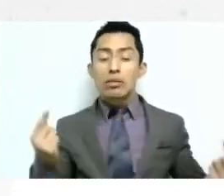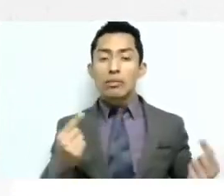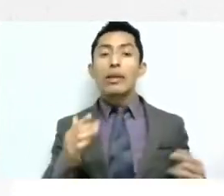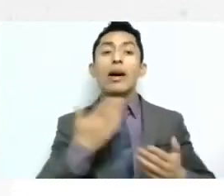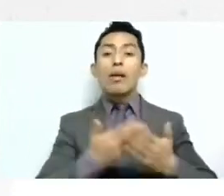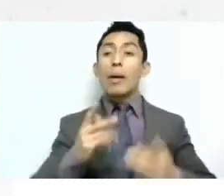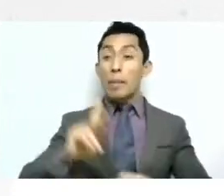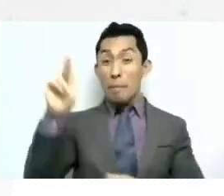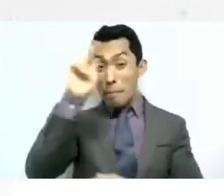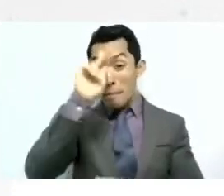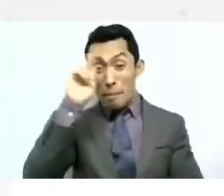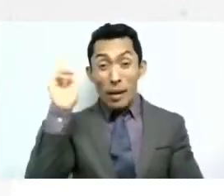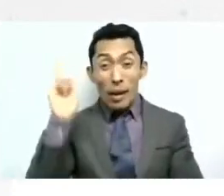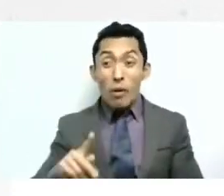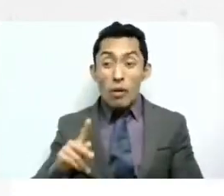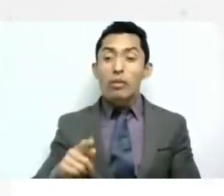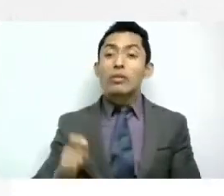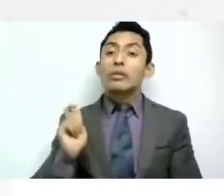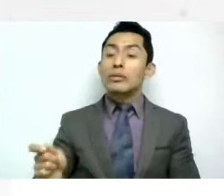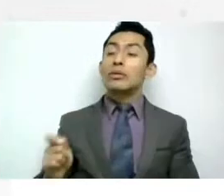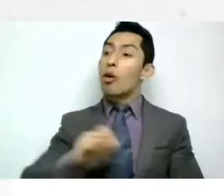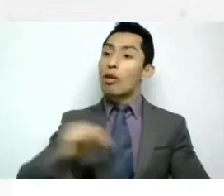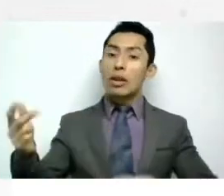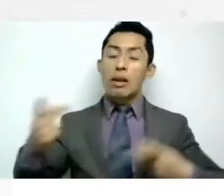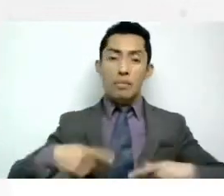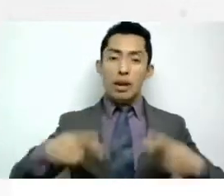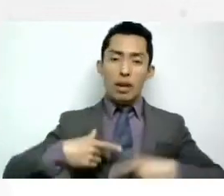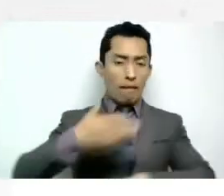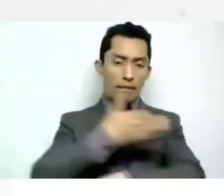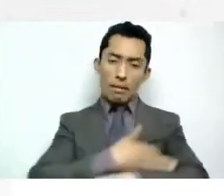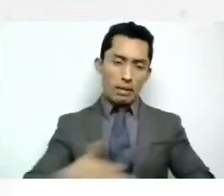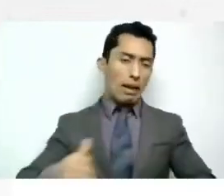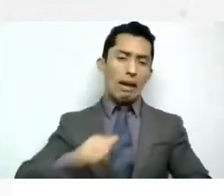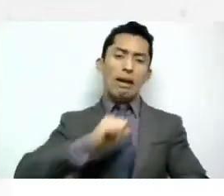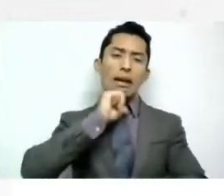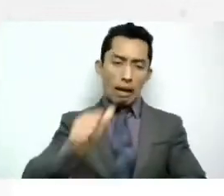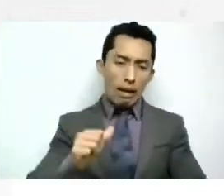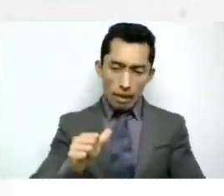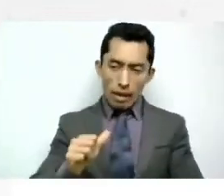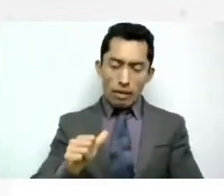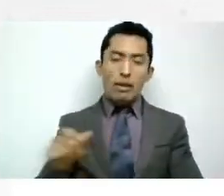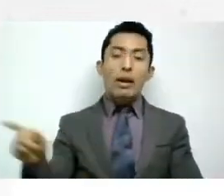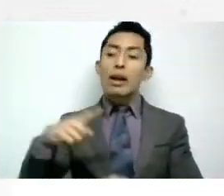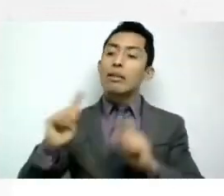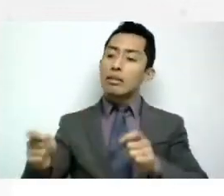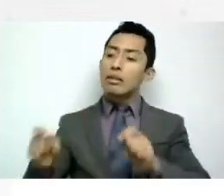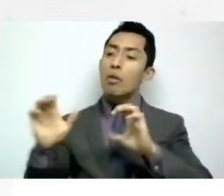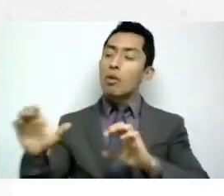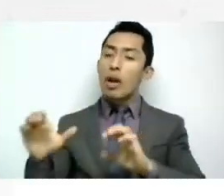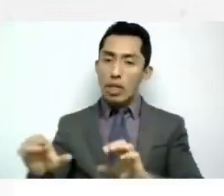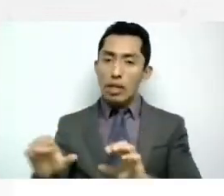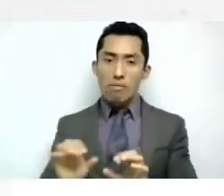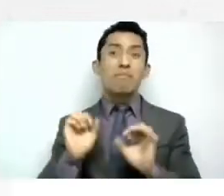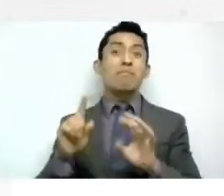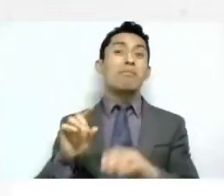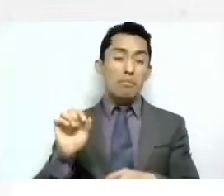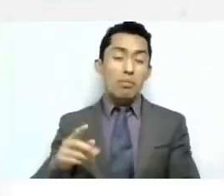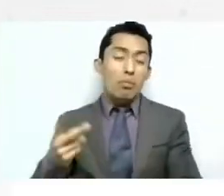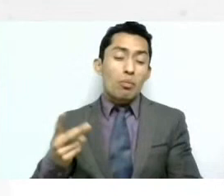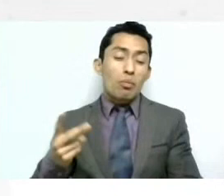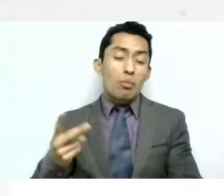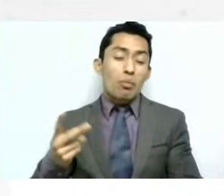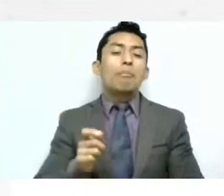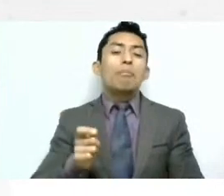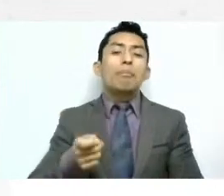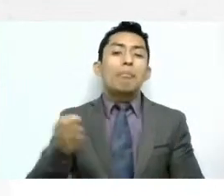cuidado de personas externas también podemos caer en ese tipo de situaciones o incluso